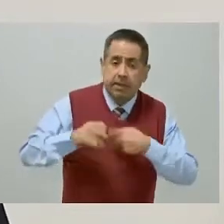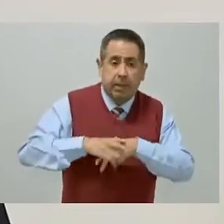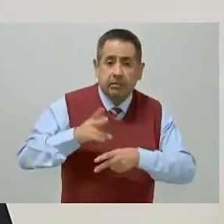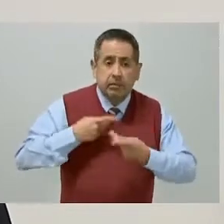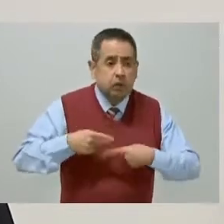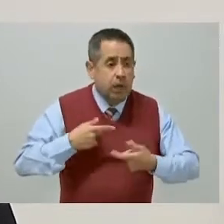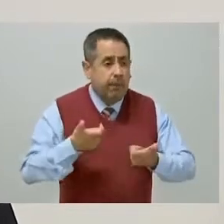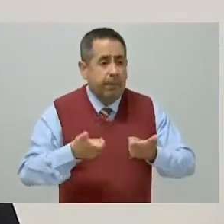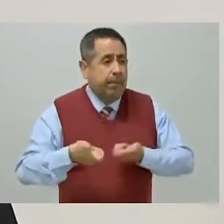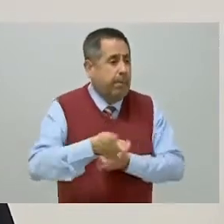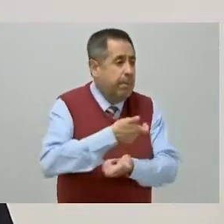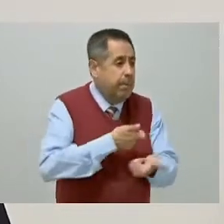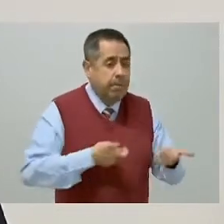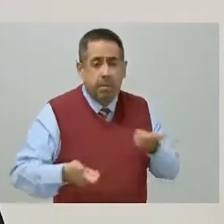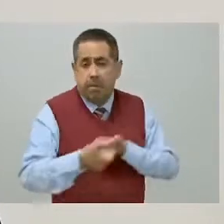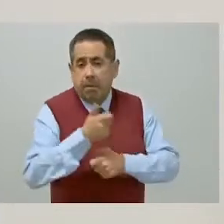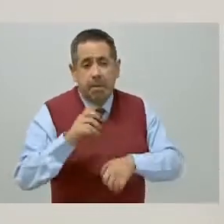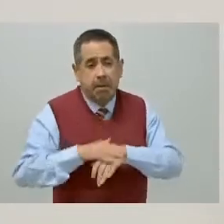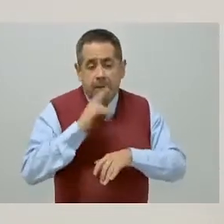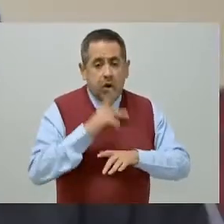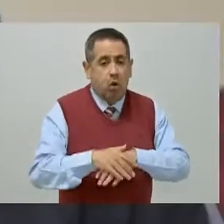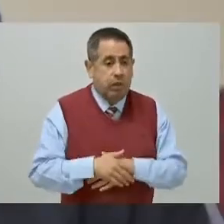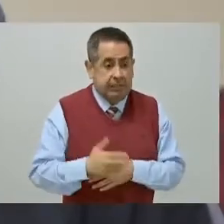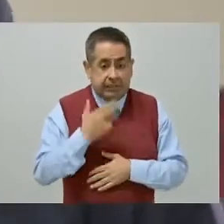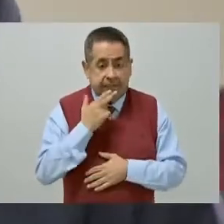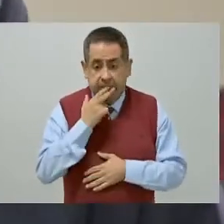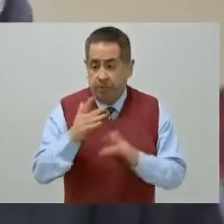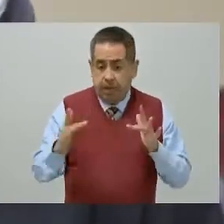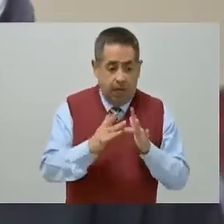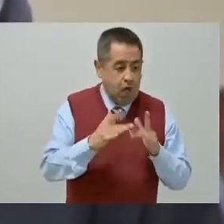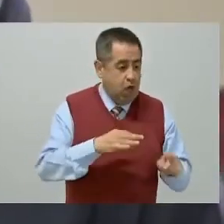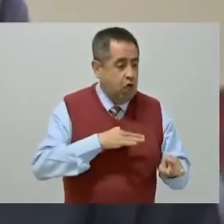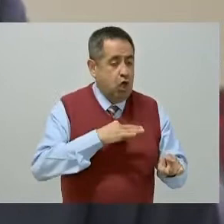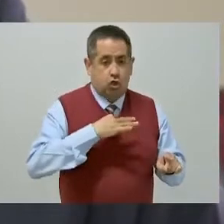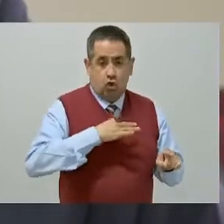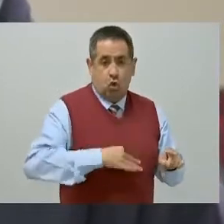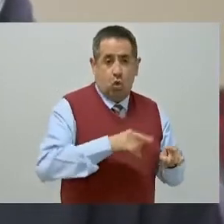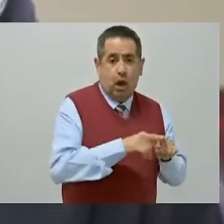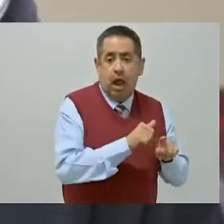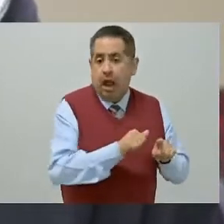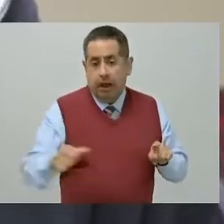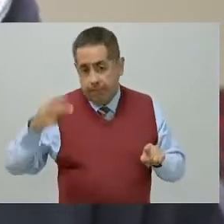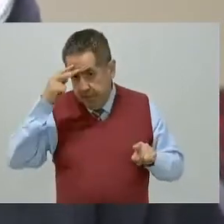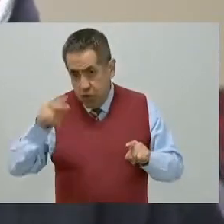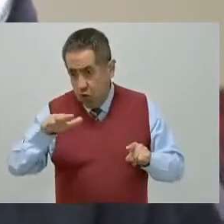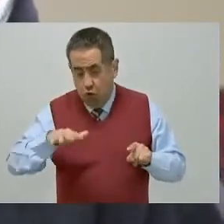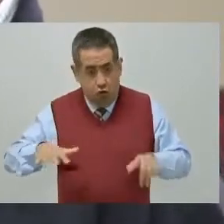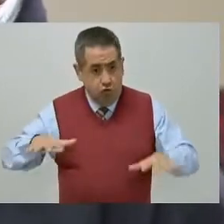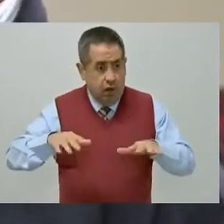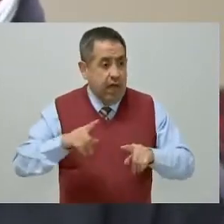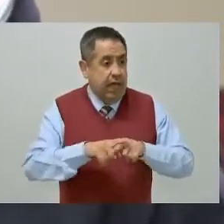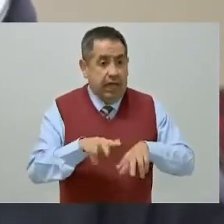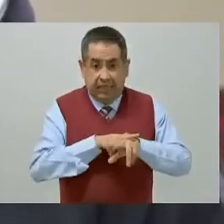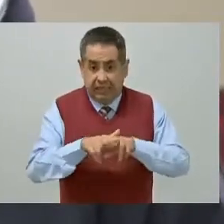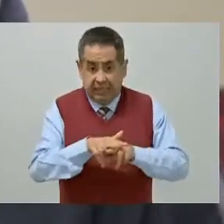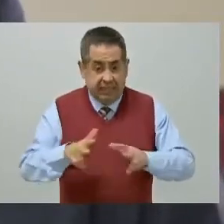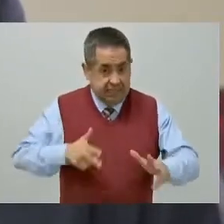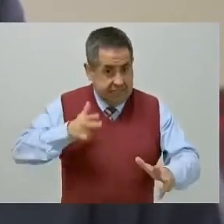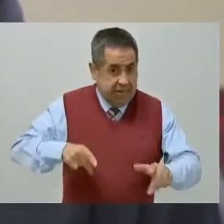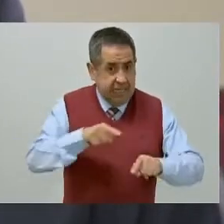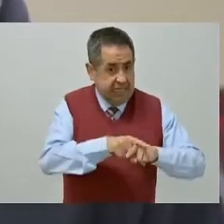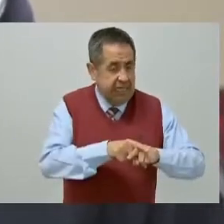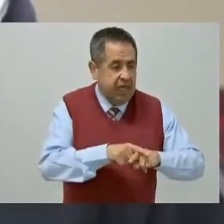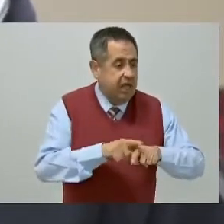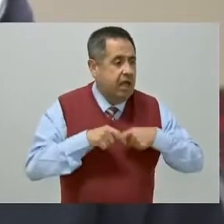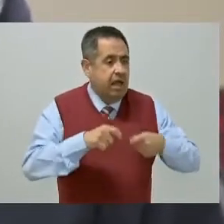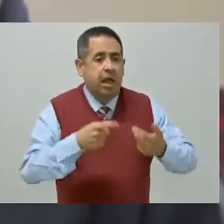Además de su importancia para la conectividad entre el Valle de Toluca y el Valle de México, el tren interurbano da a los